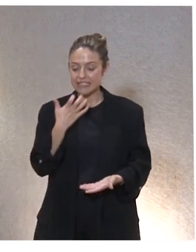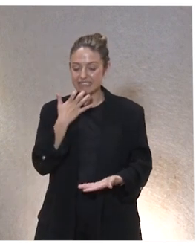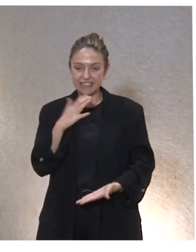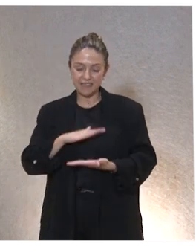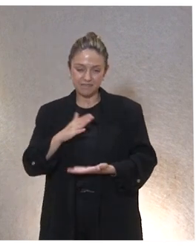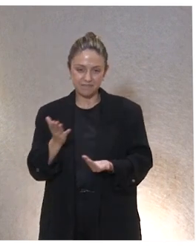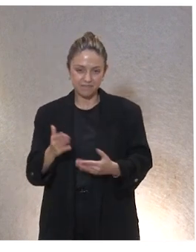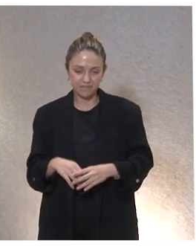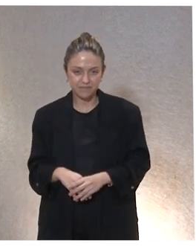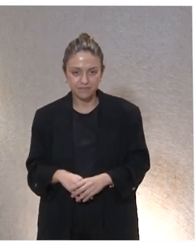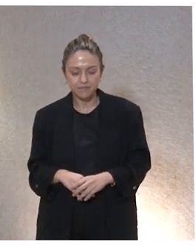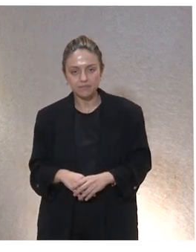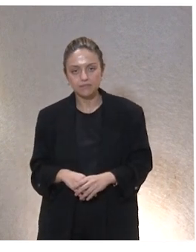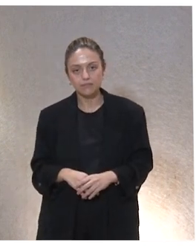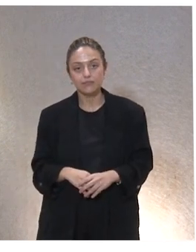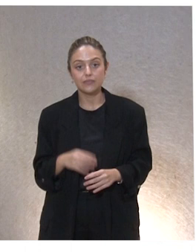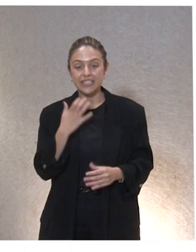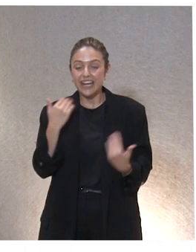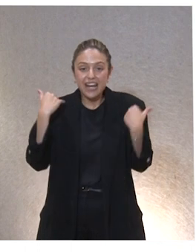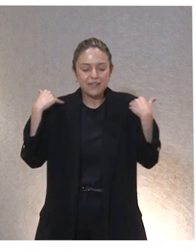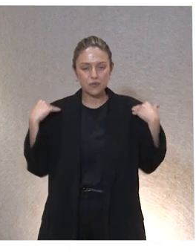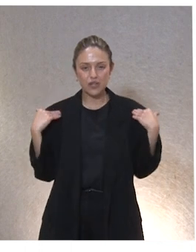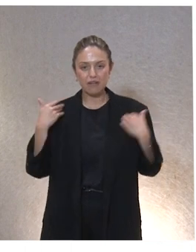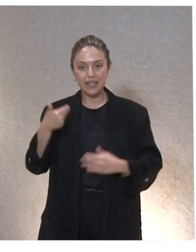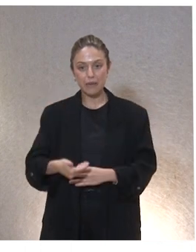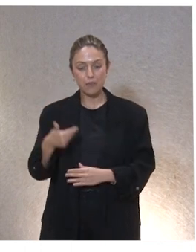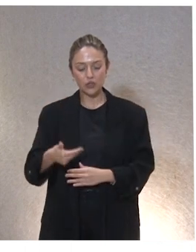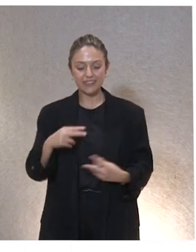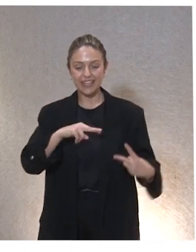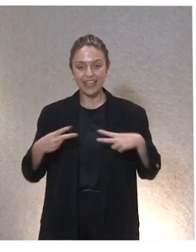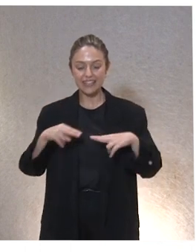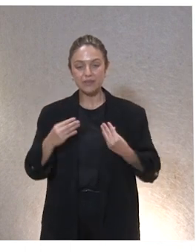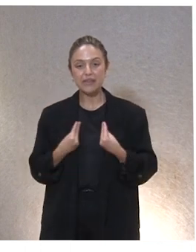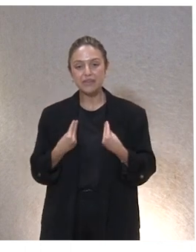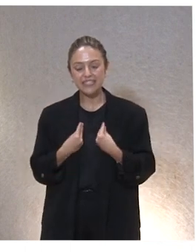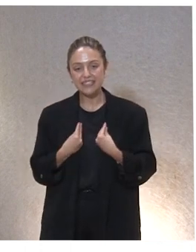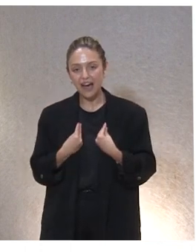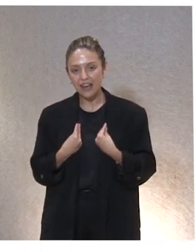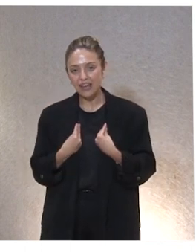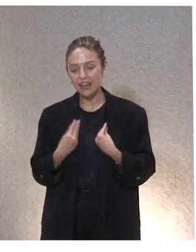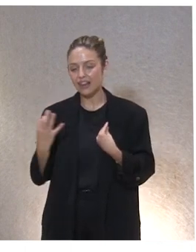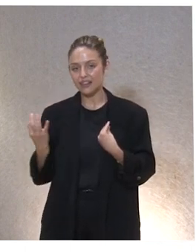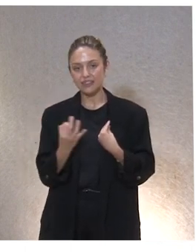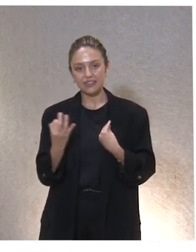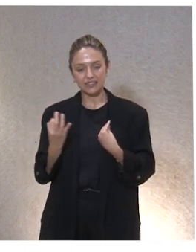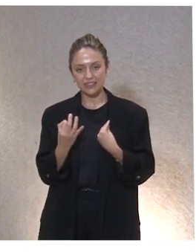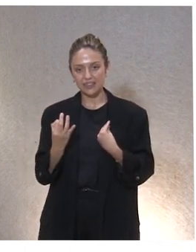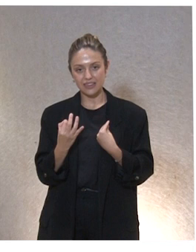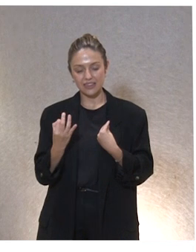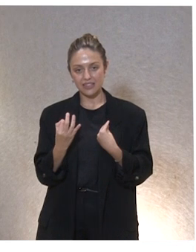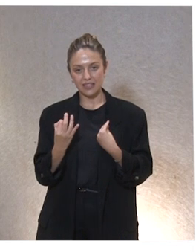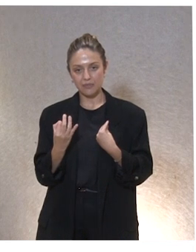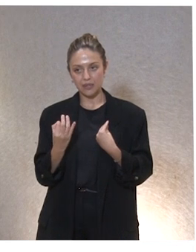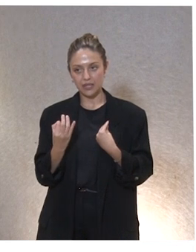y una responsabilidad importante el intérprete vital es dejar un poco aparte sus